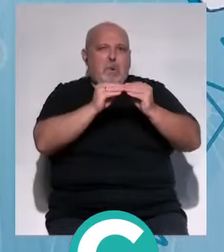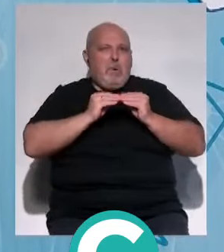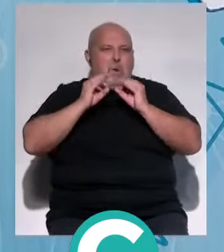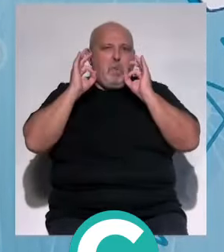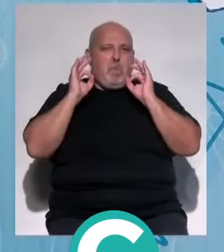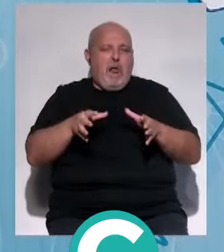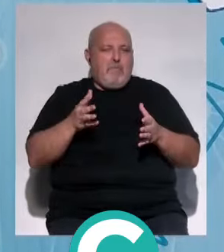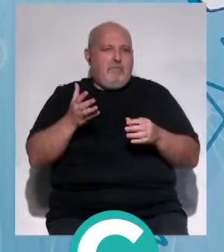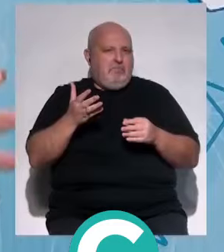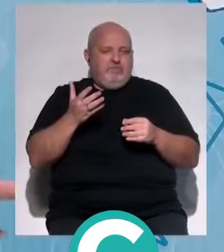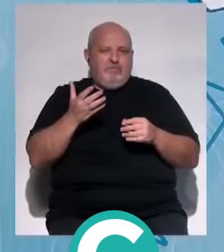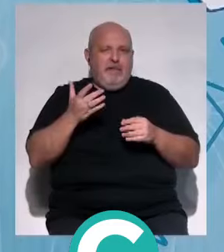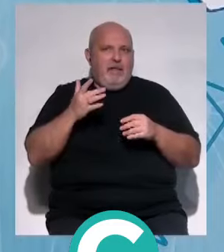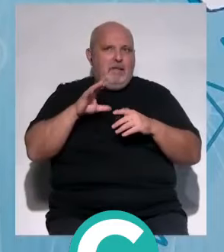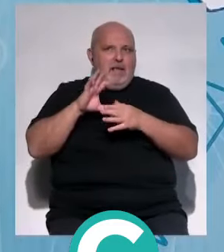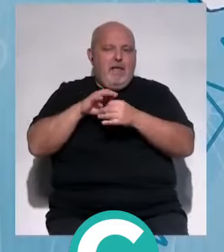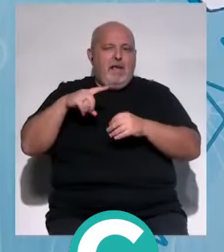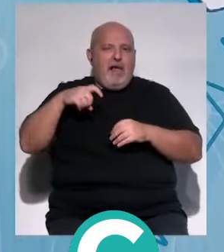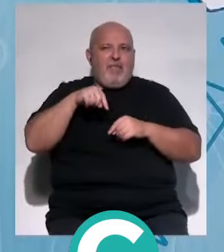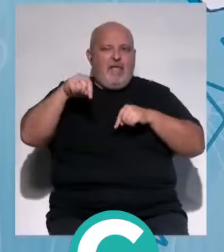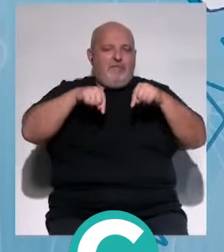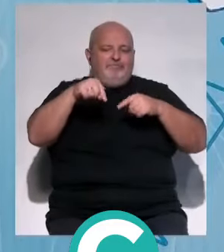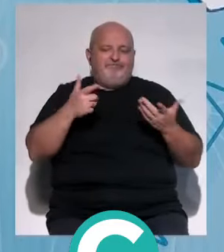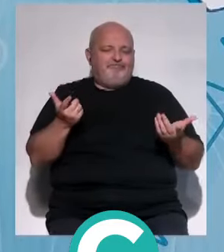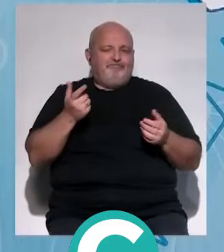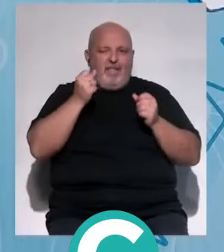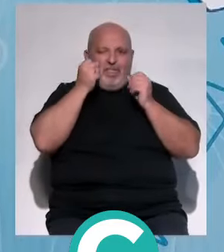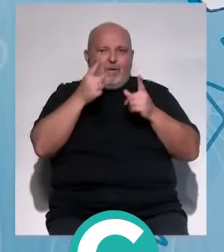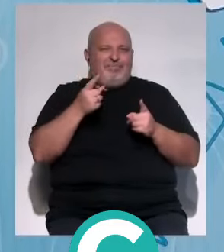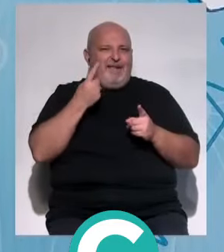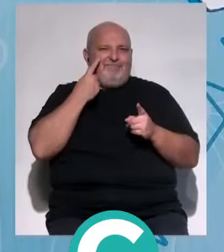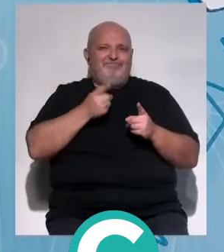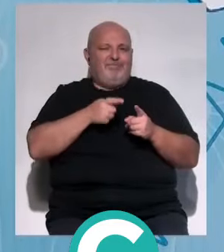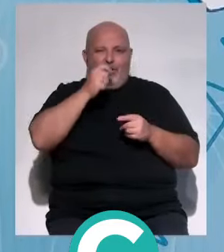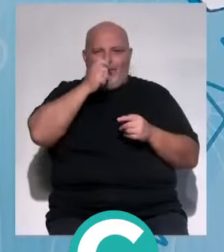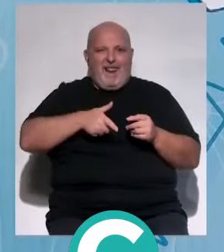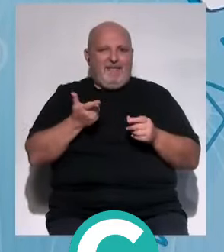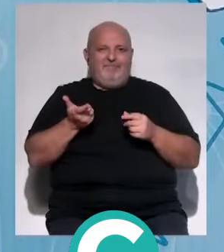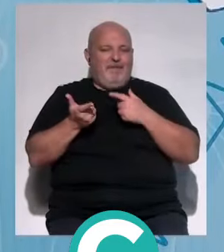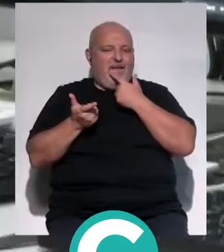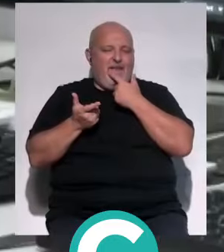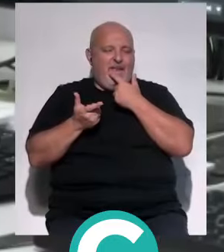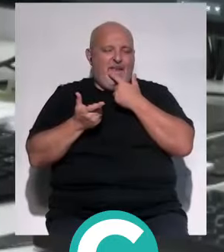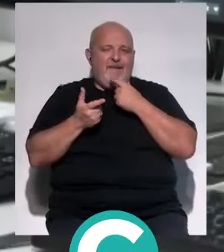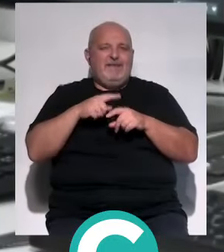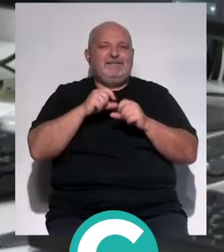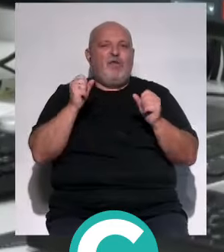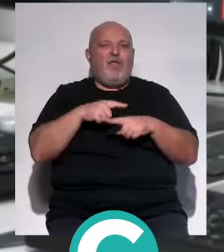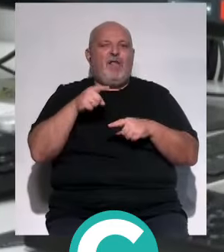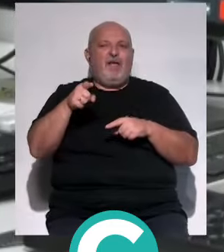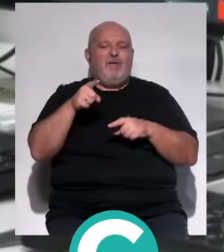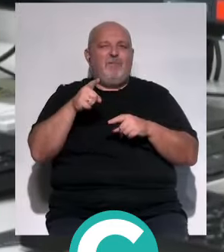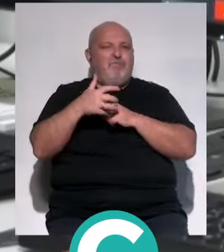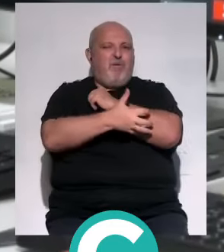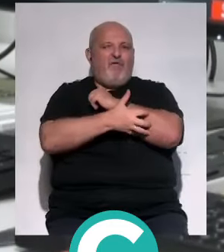paciente oncológico, paciente renal, paciente... Entonces te das cuenta de que la seguridad social está